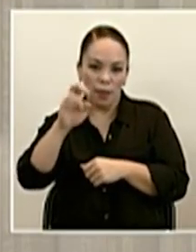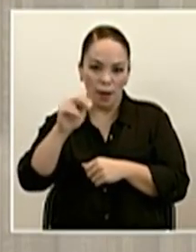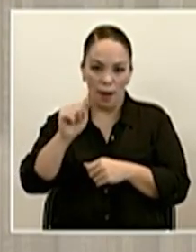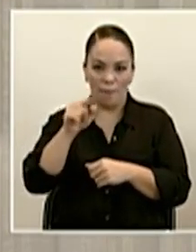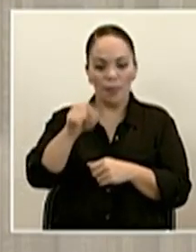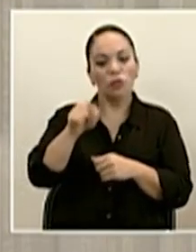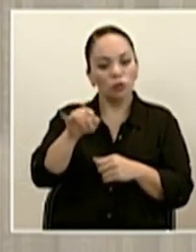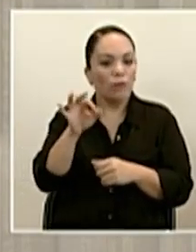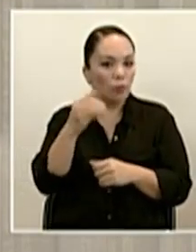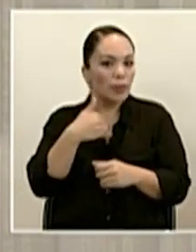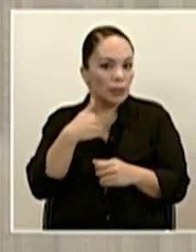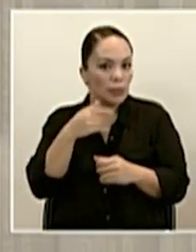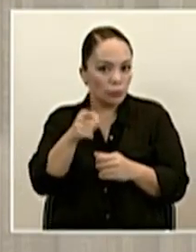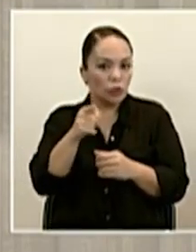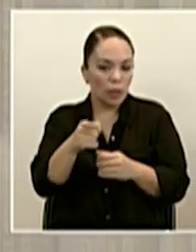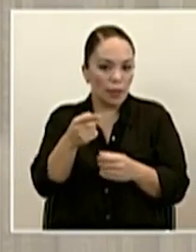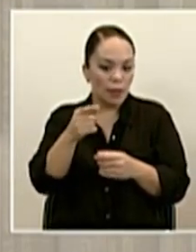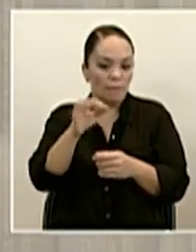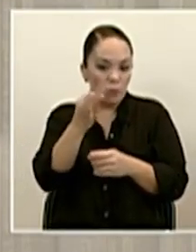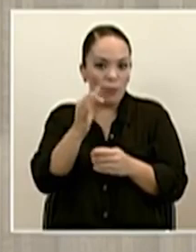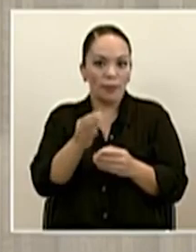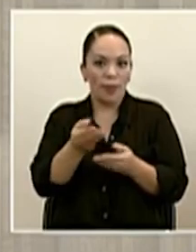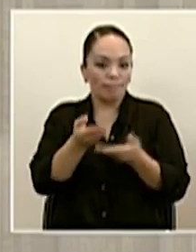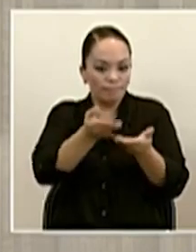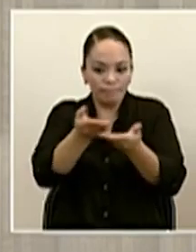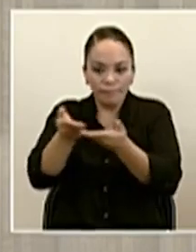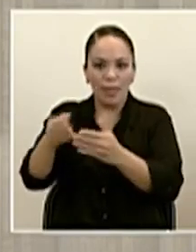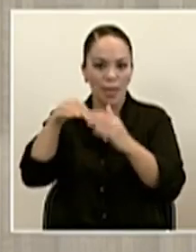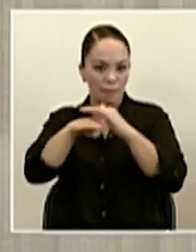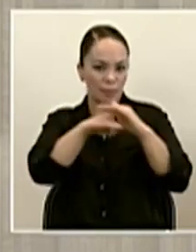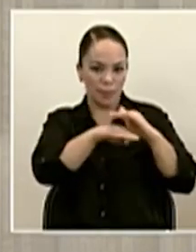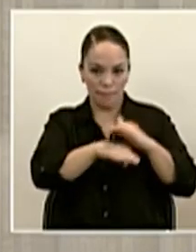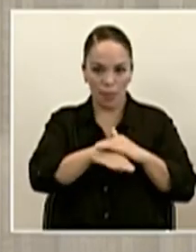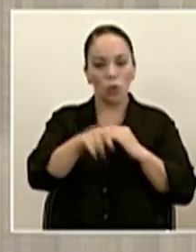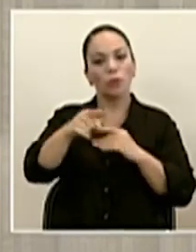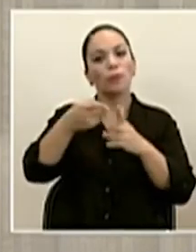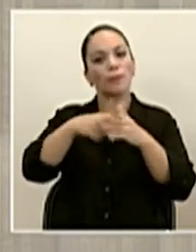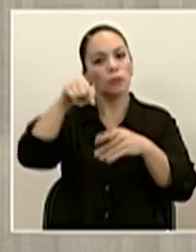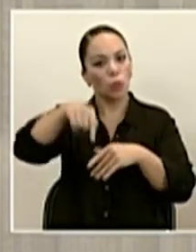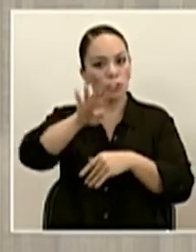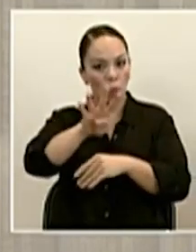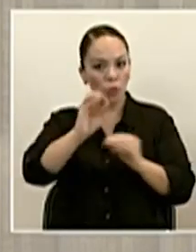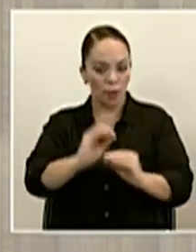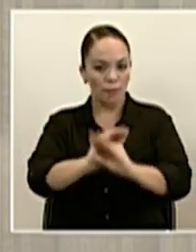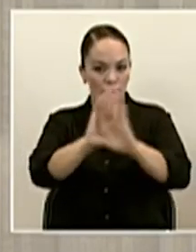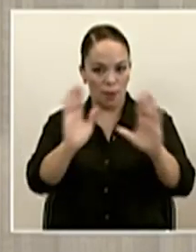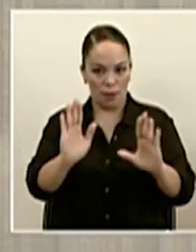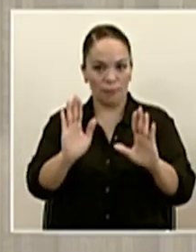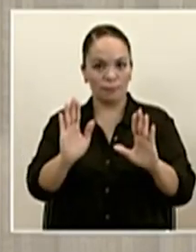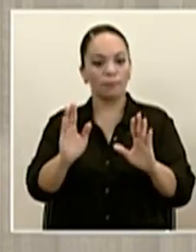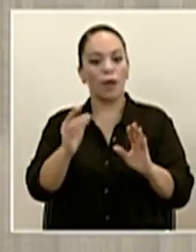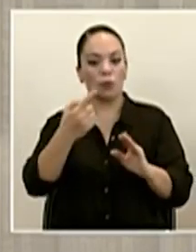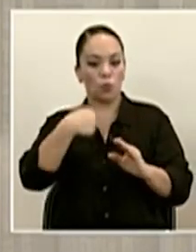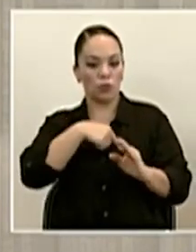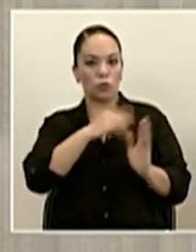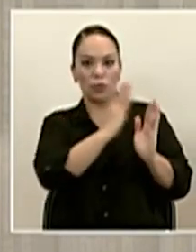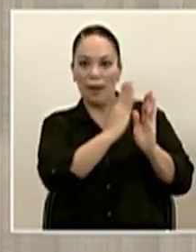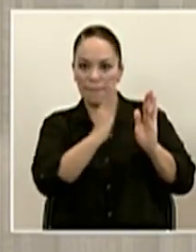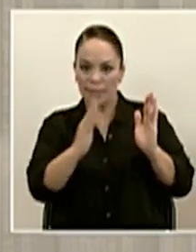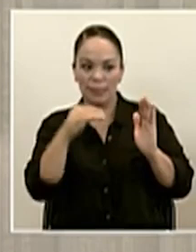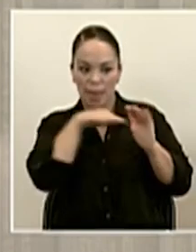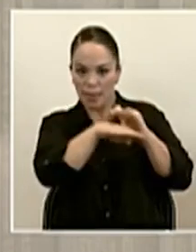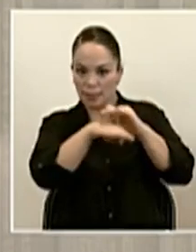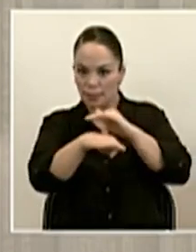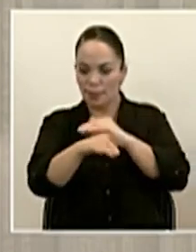distribución. Eso ingresó hoy a las 4 de la mañana, a esa, digamos, a nuestros almacenes. Está en